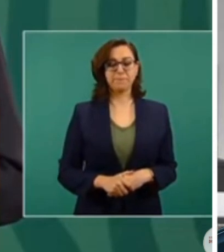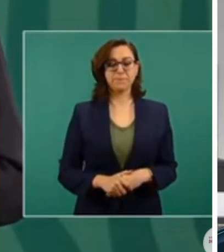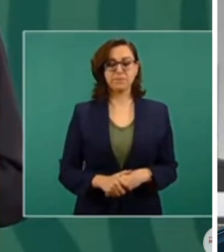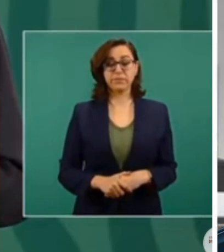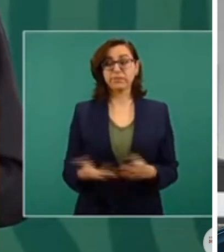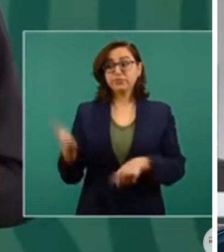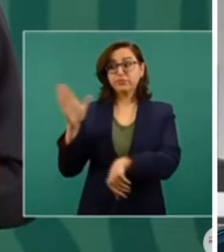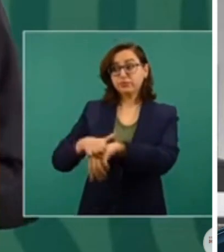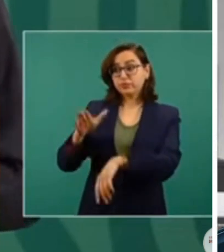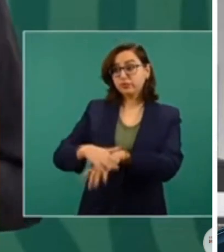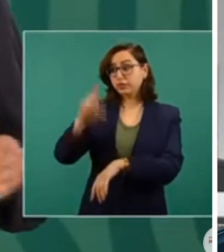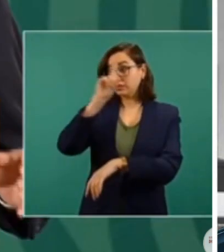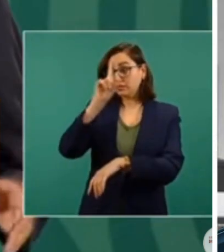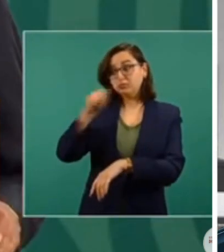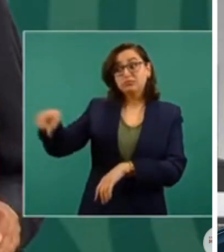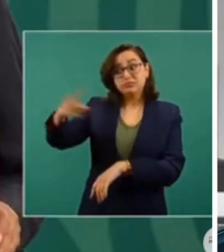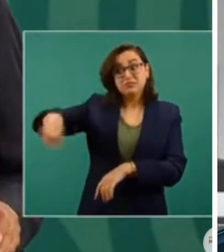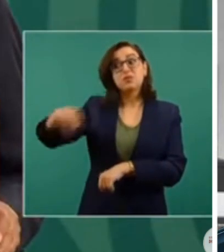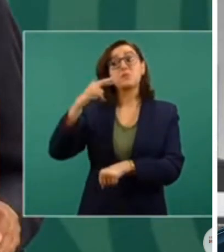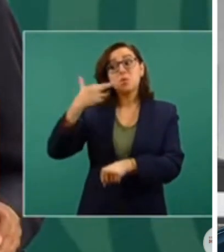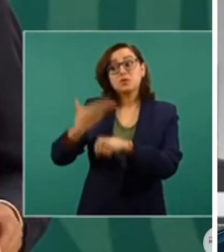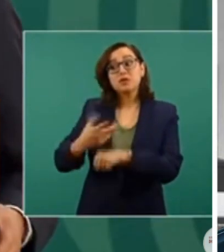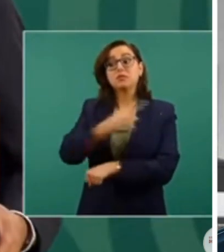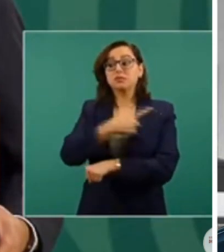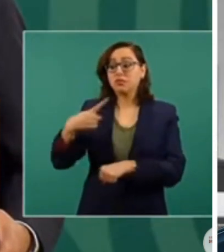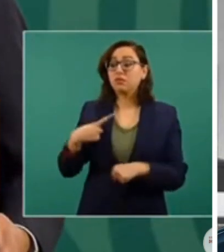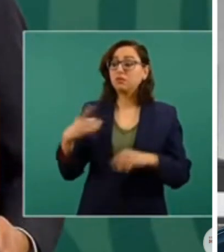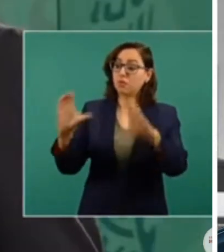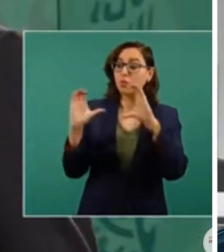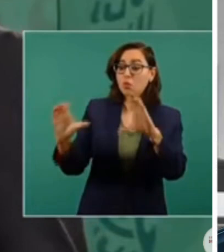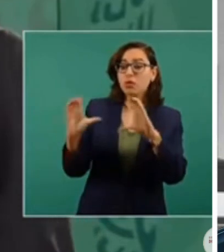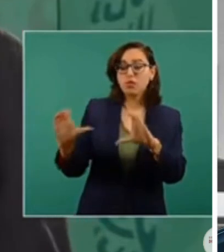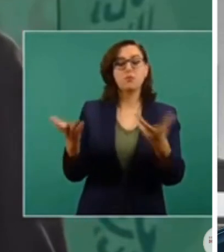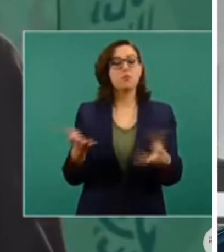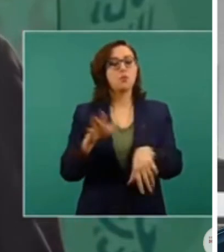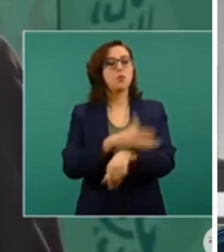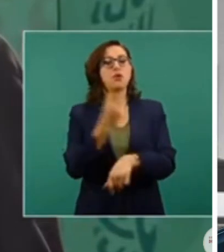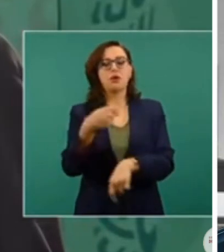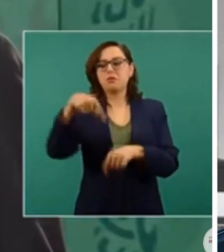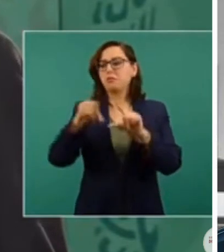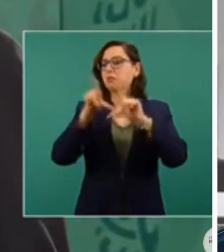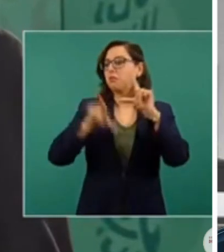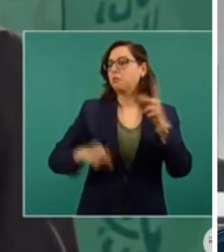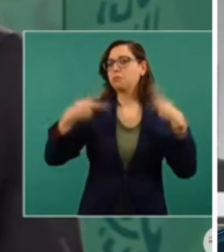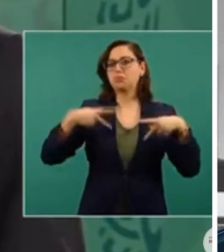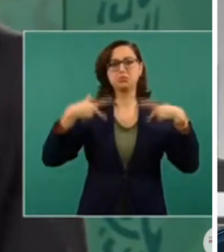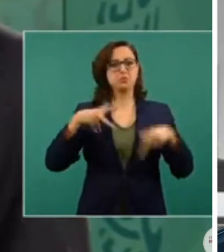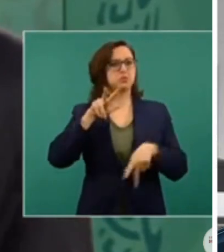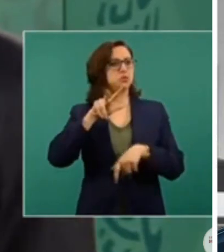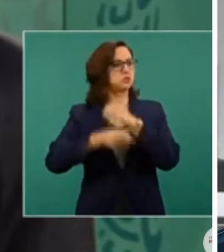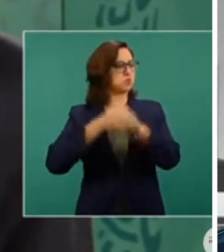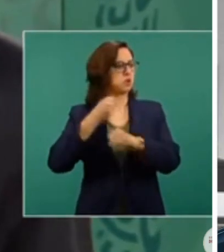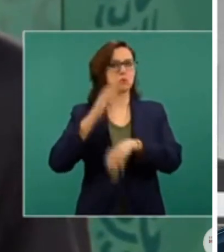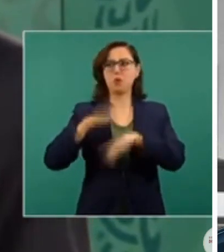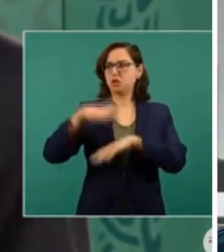exhorta que la gente se cuide porque todos somos mayores de edad. Entonces, en